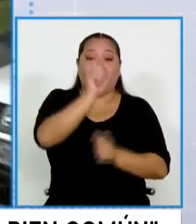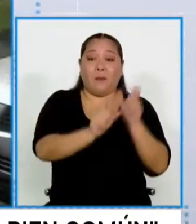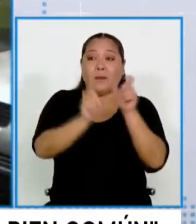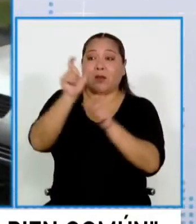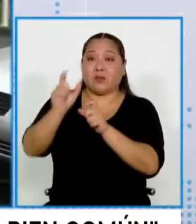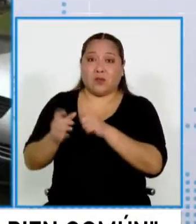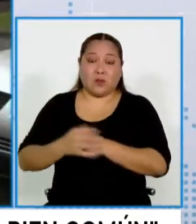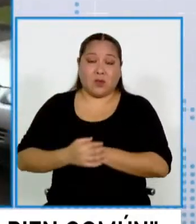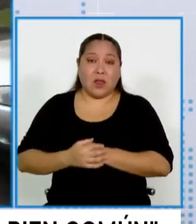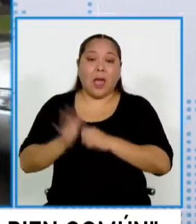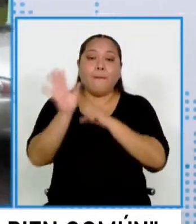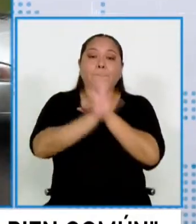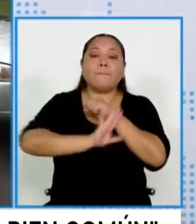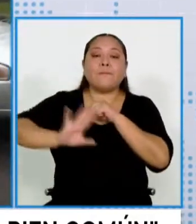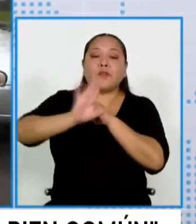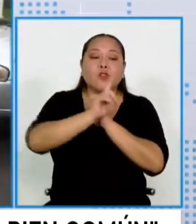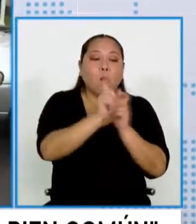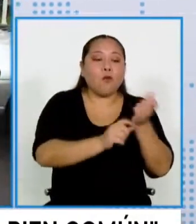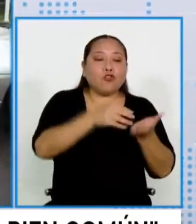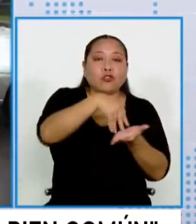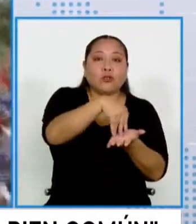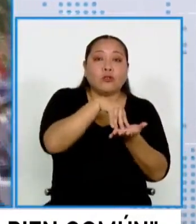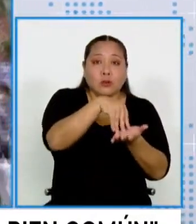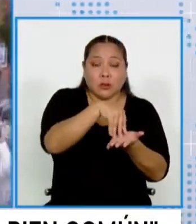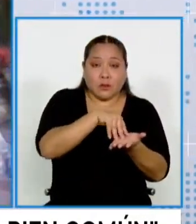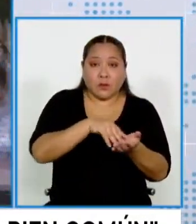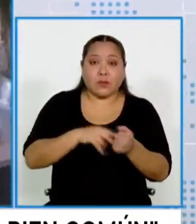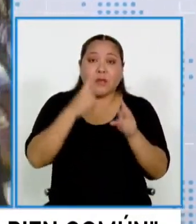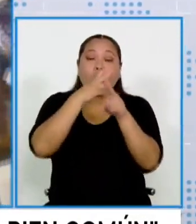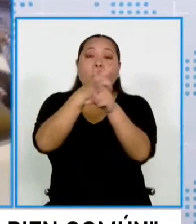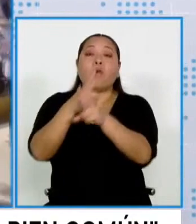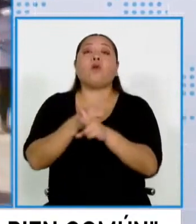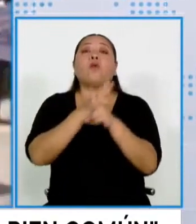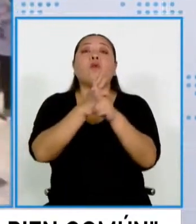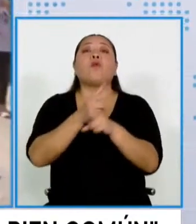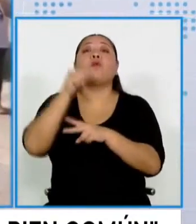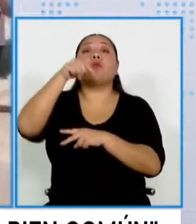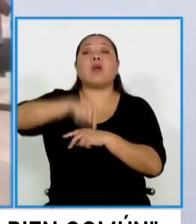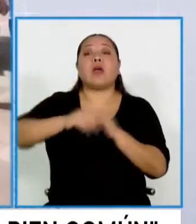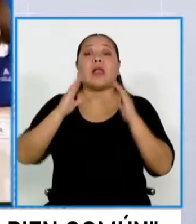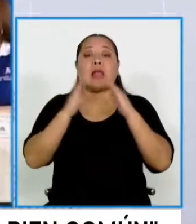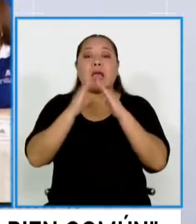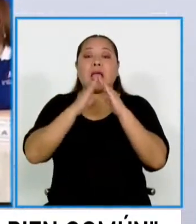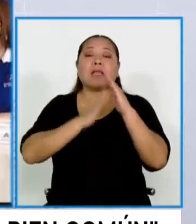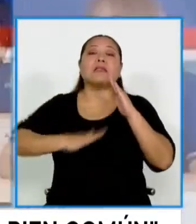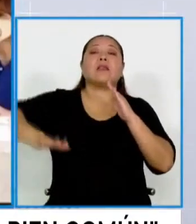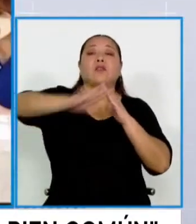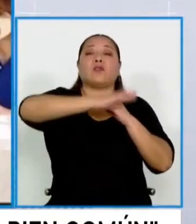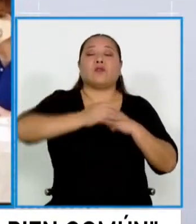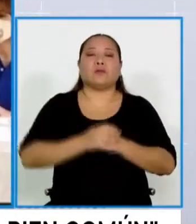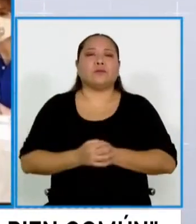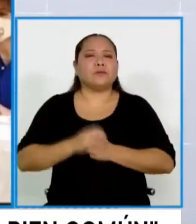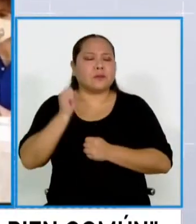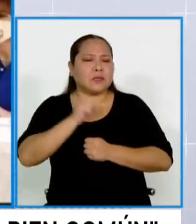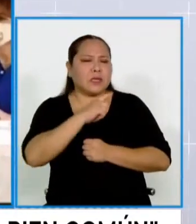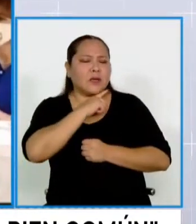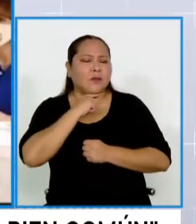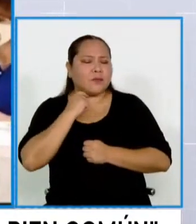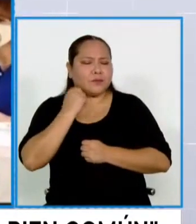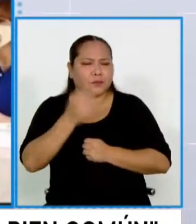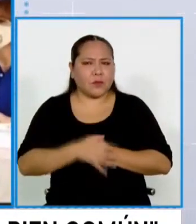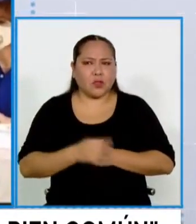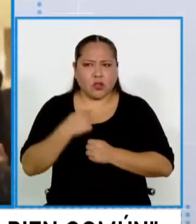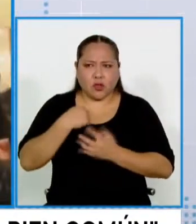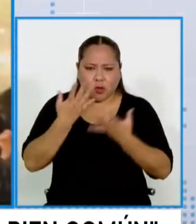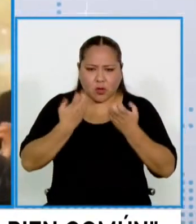protección de los débiles y vulnerables y el cuidado de nuestra casa común. Así es, Cardenal. Yo también quiero destacar un